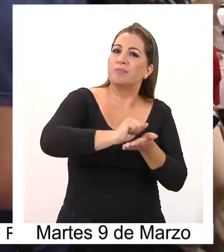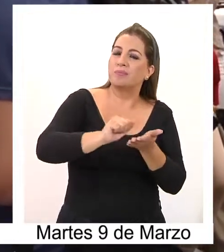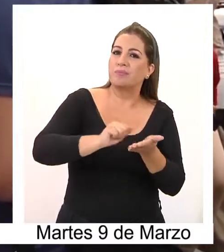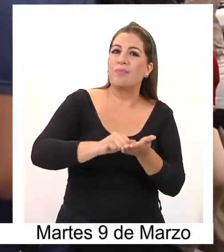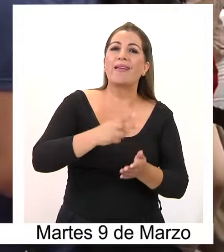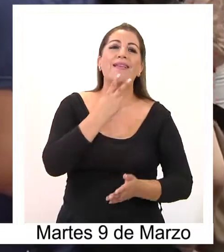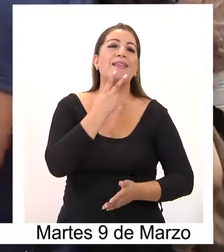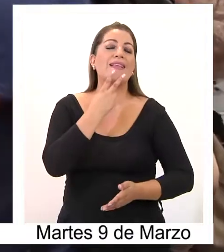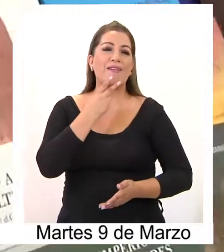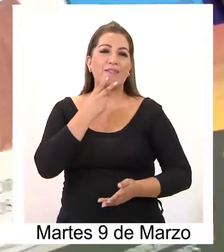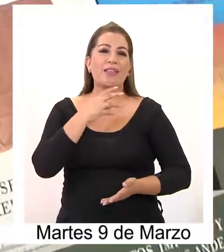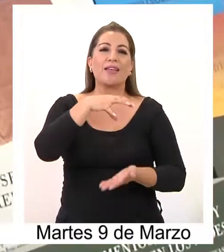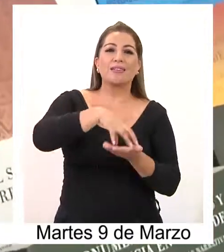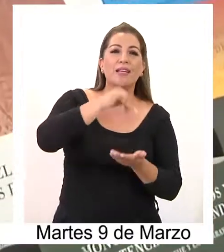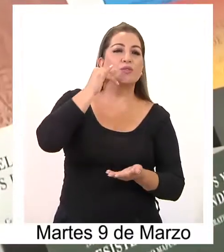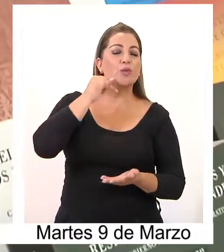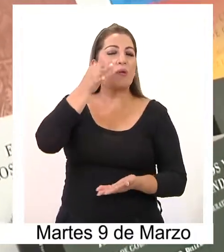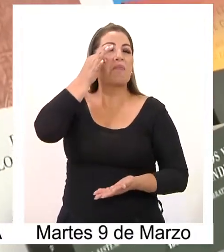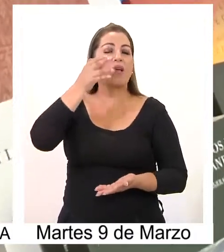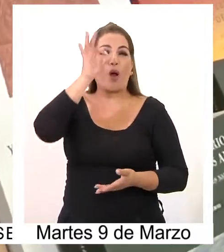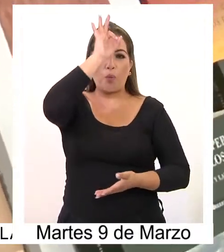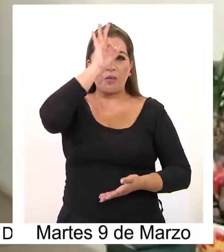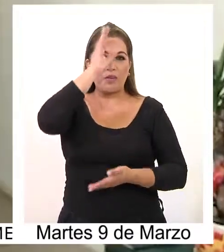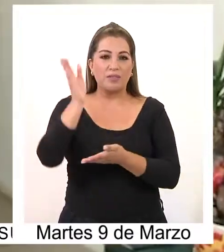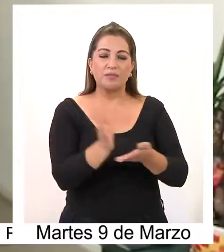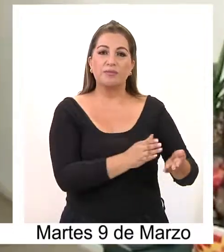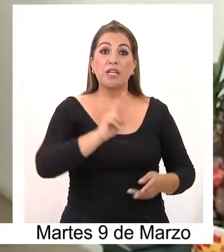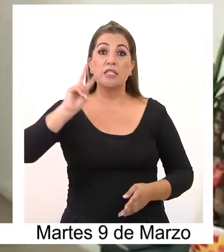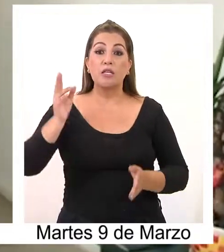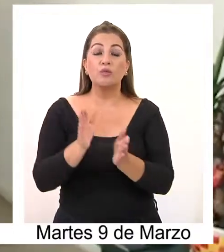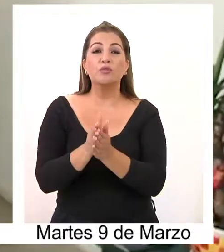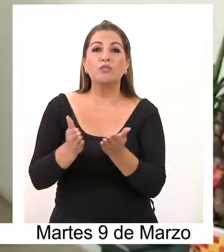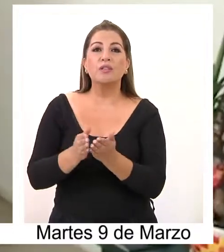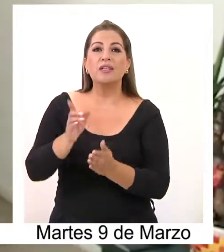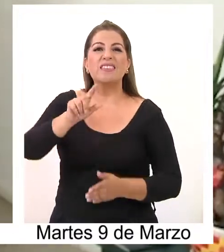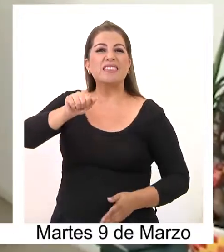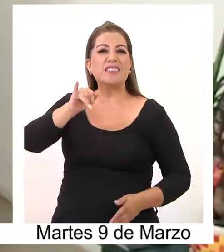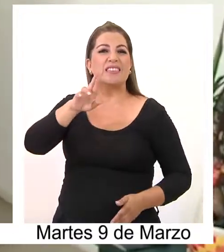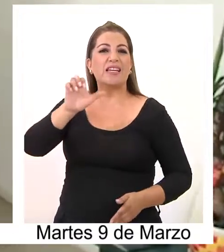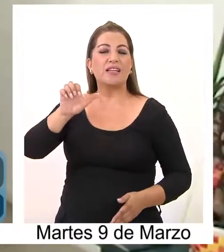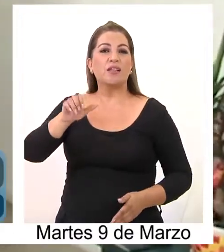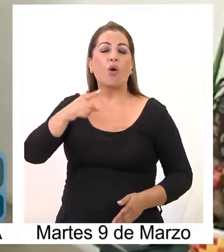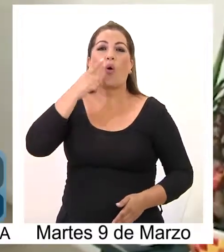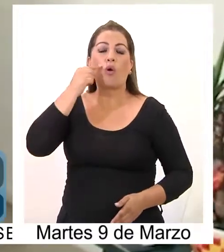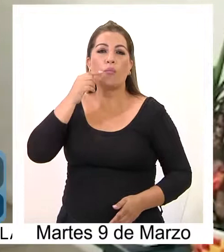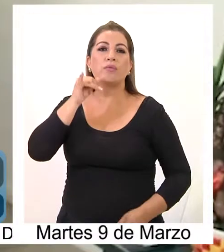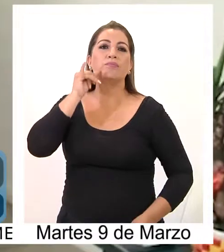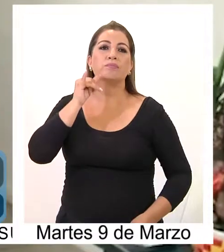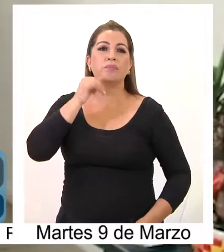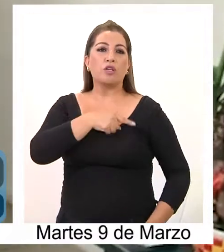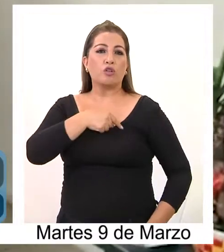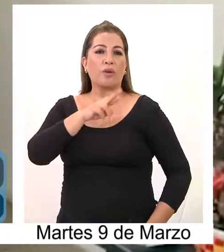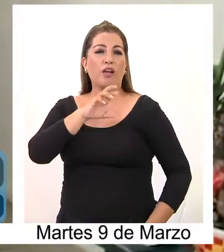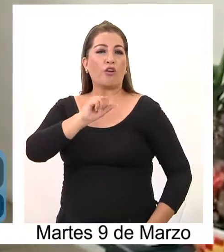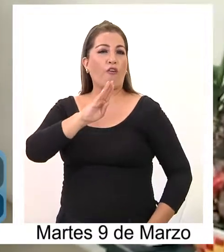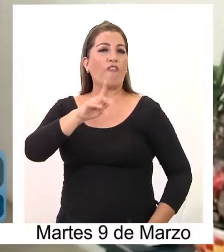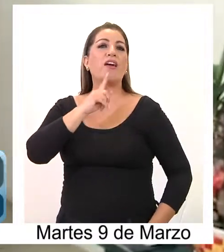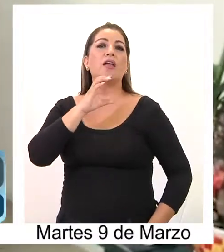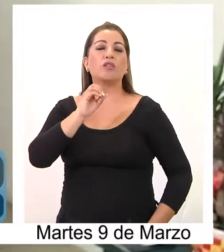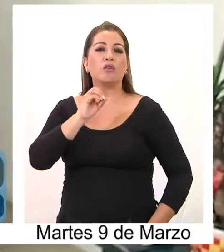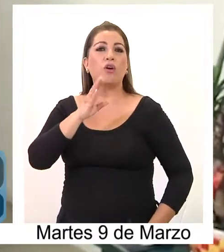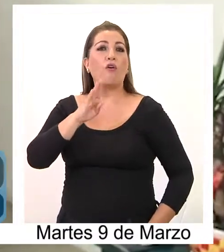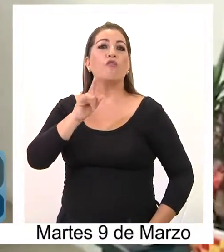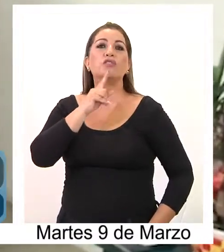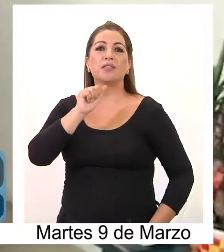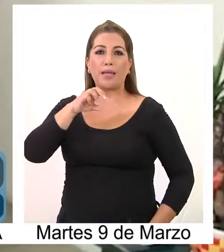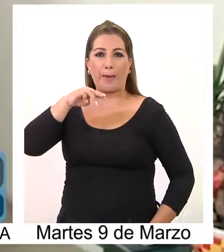y la ciudad. El segundo libro es Zaire, del poeta iquiqueño Roberto Bustamante, el cual va a ser presentado el